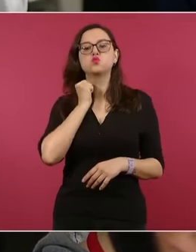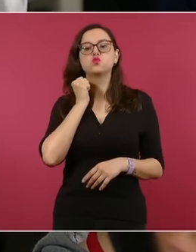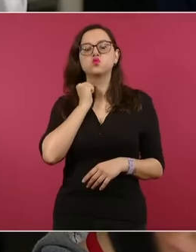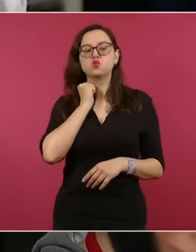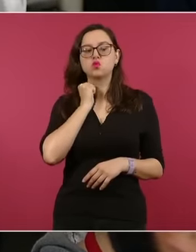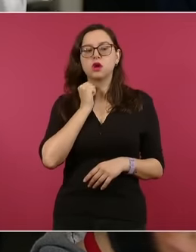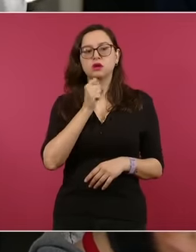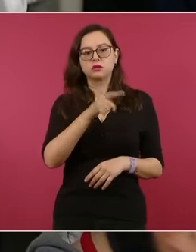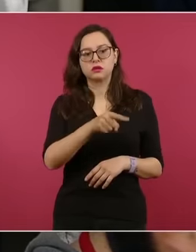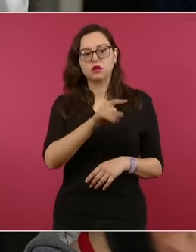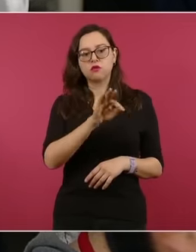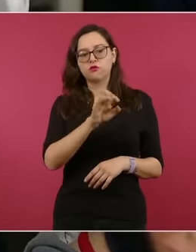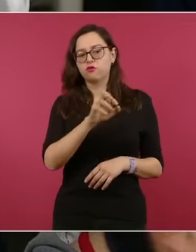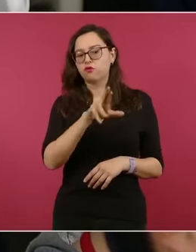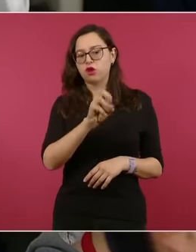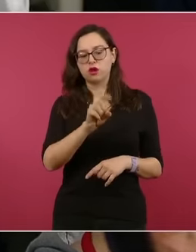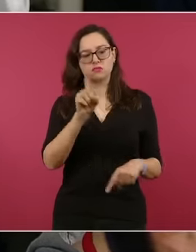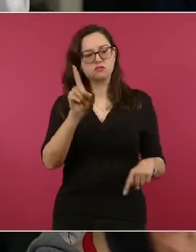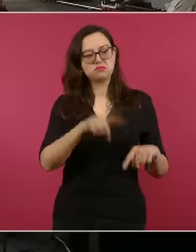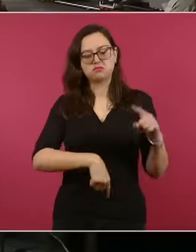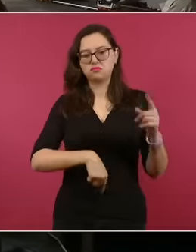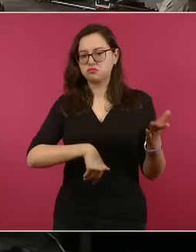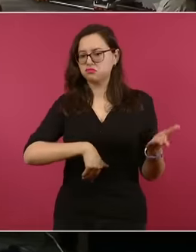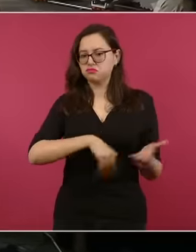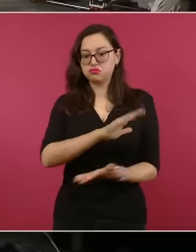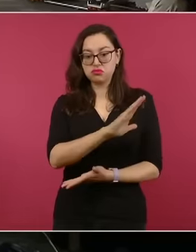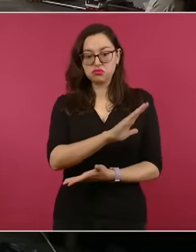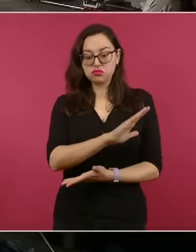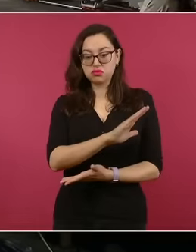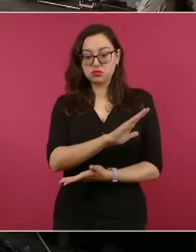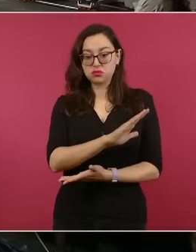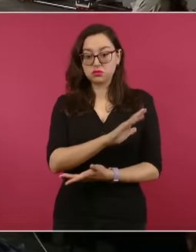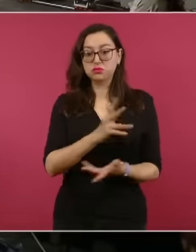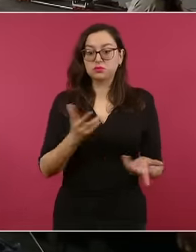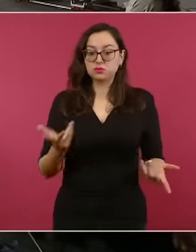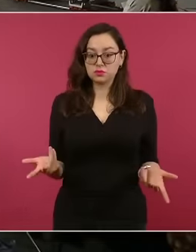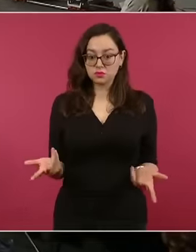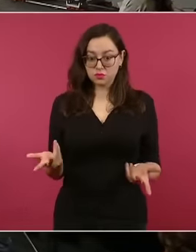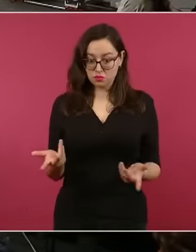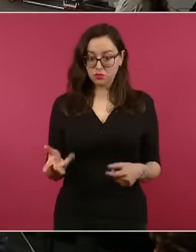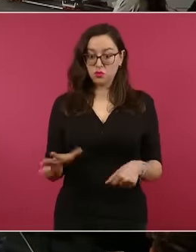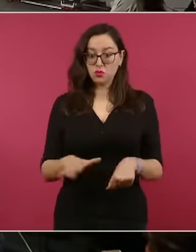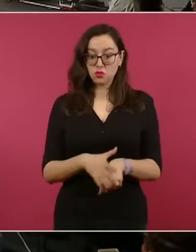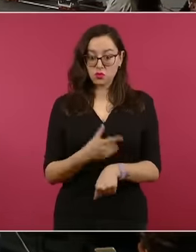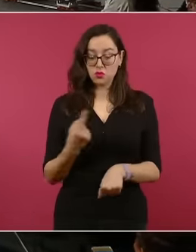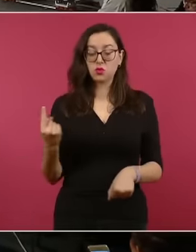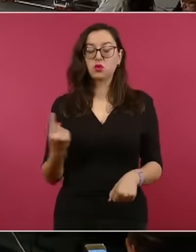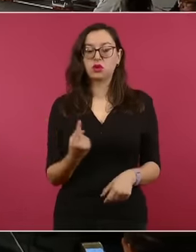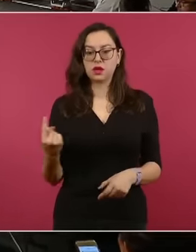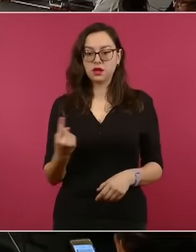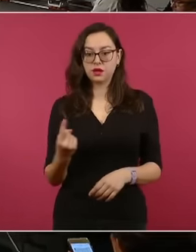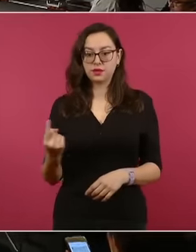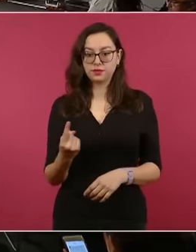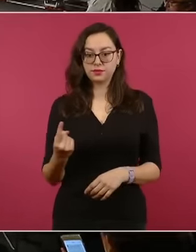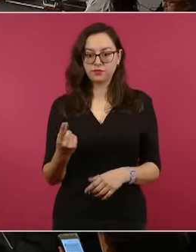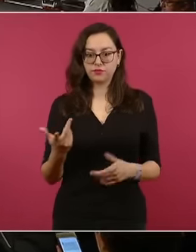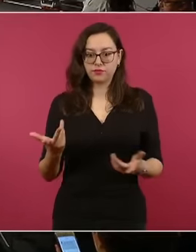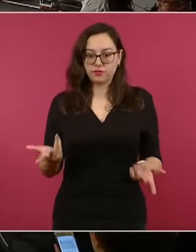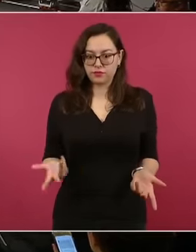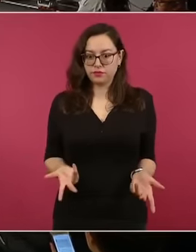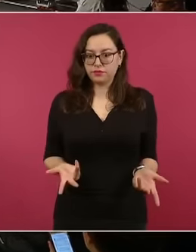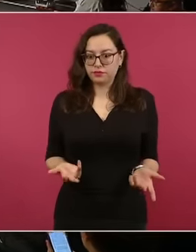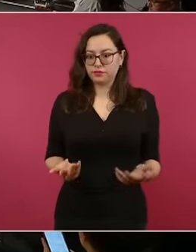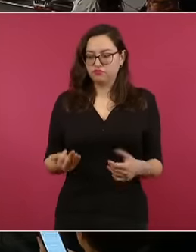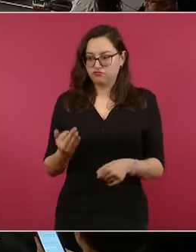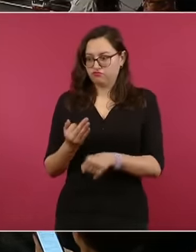este hecho, en el sentido de que en estos momentos precisamente de crisis, en el sentido de que se